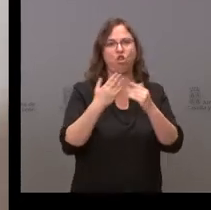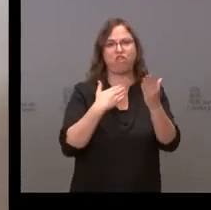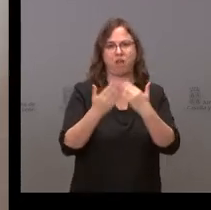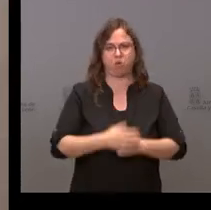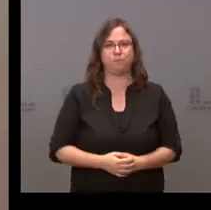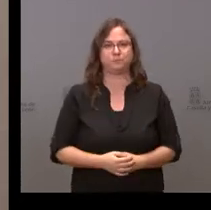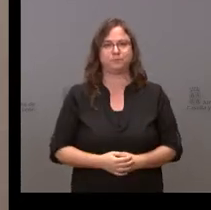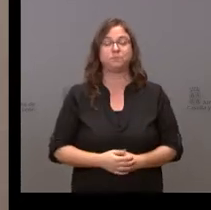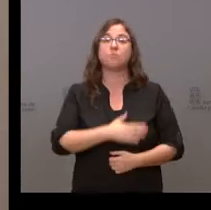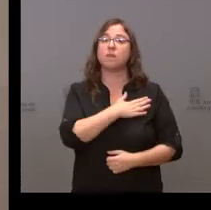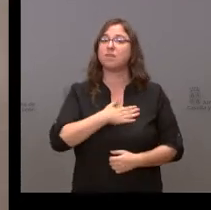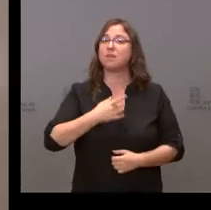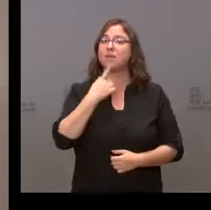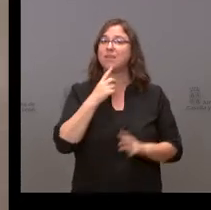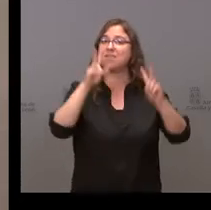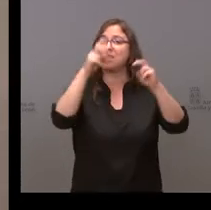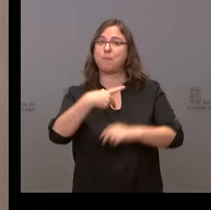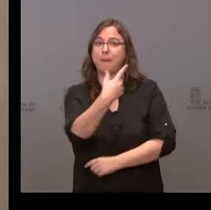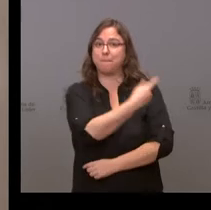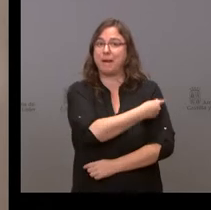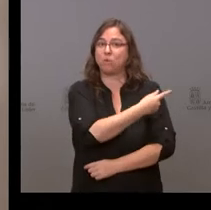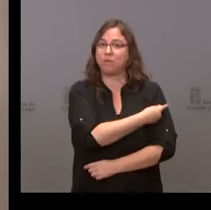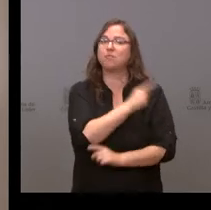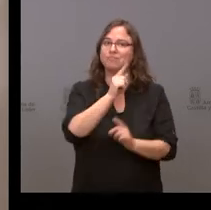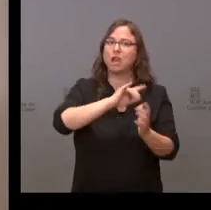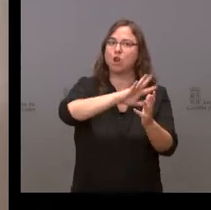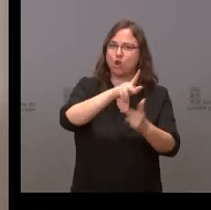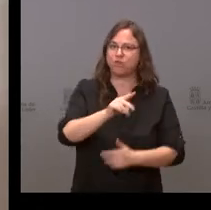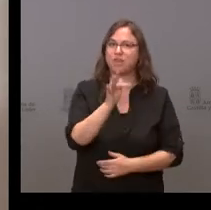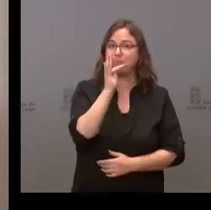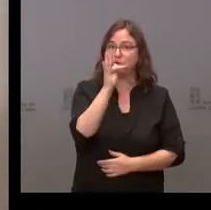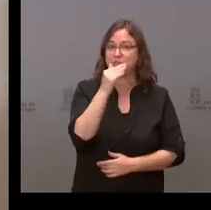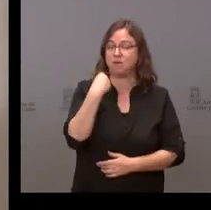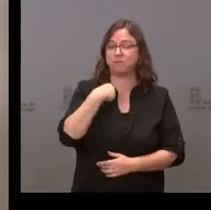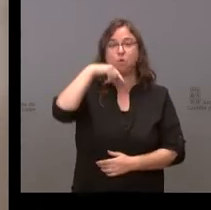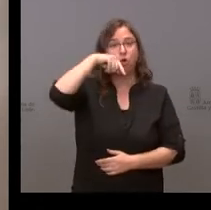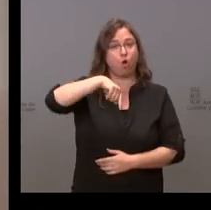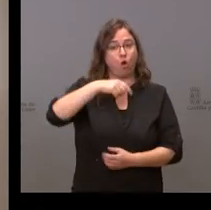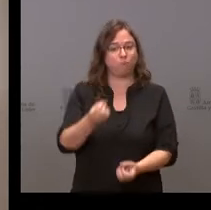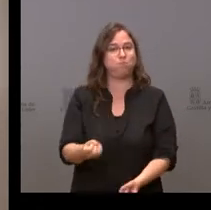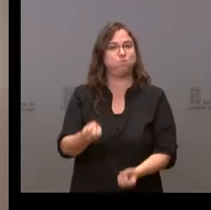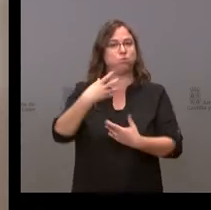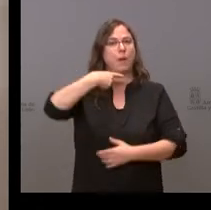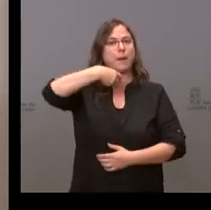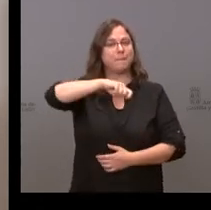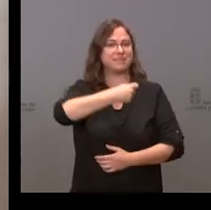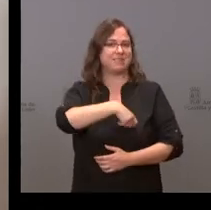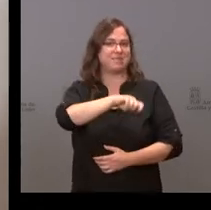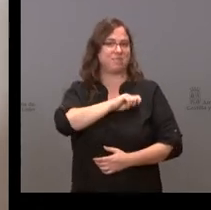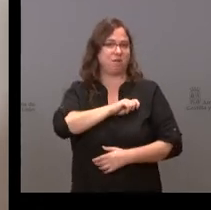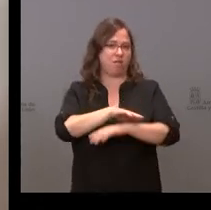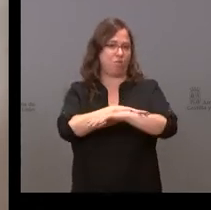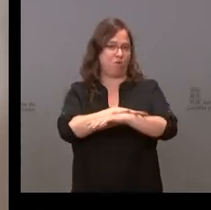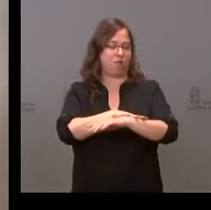Decir respecto de la vacunación, es una buena noticia el que nos ha trasladado hoy el presidente del Gobierno de España. Se